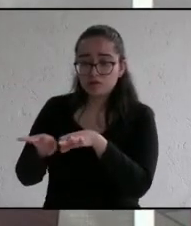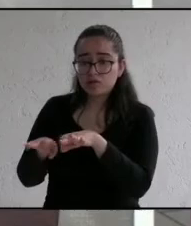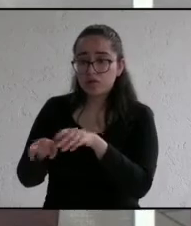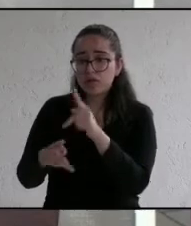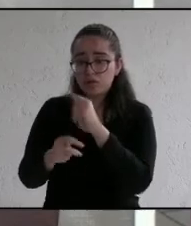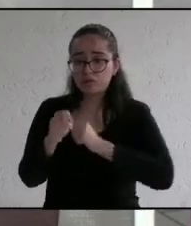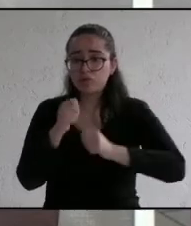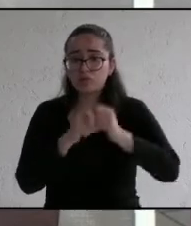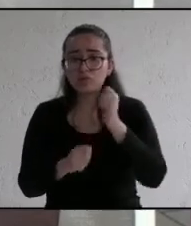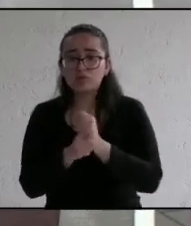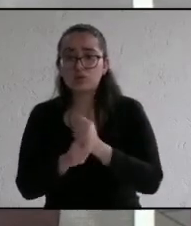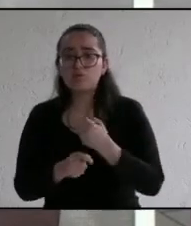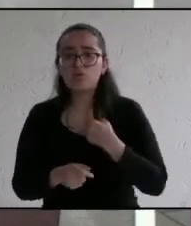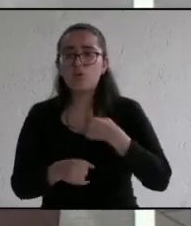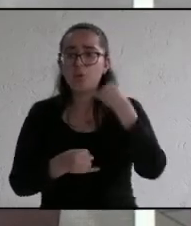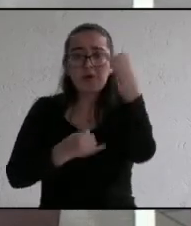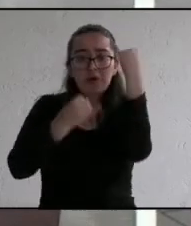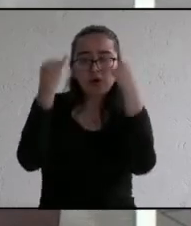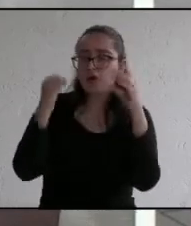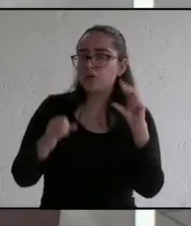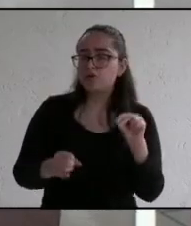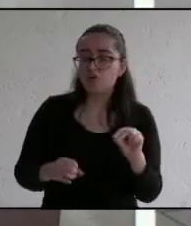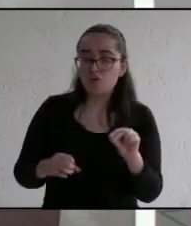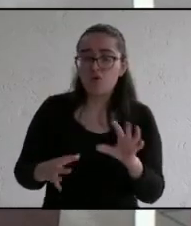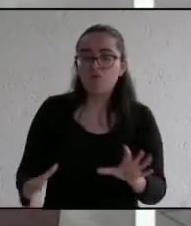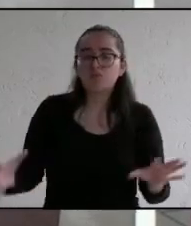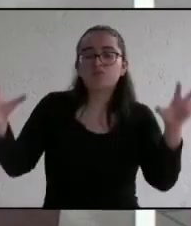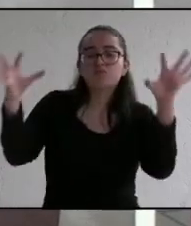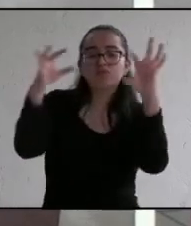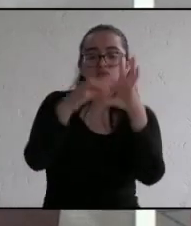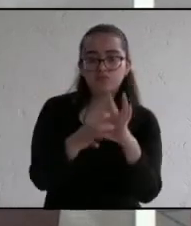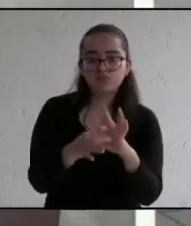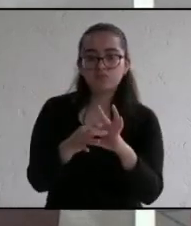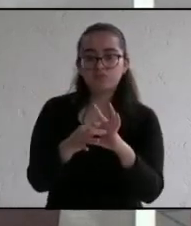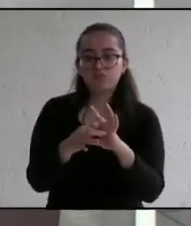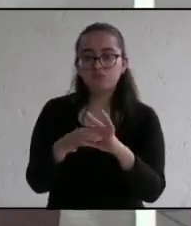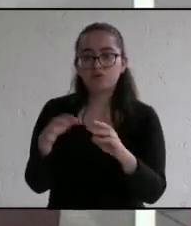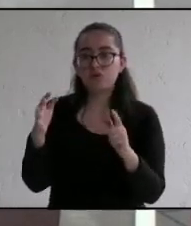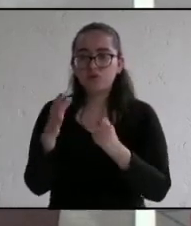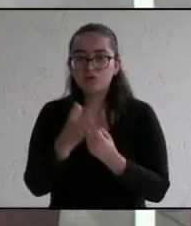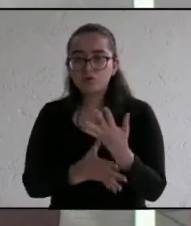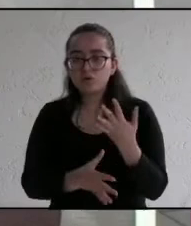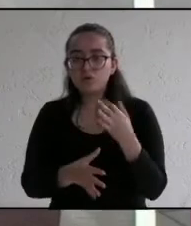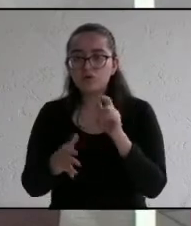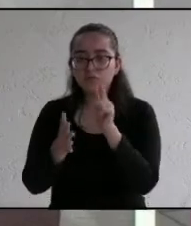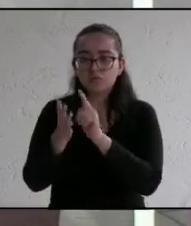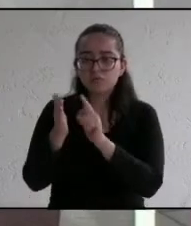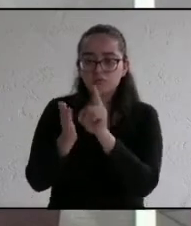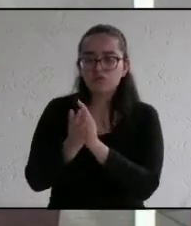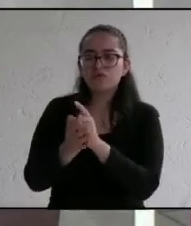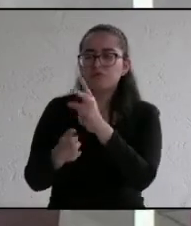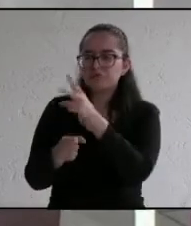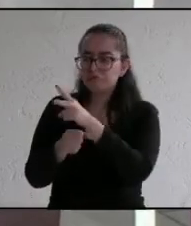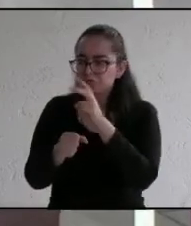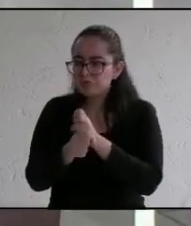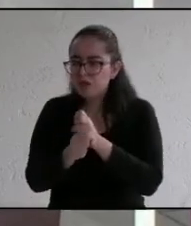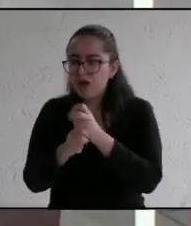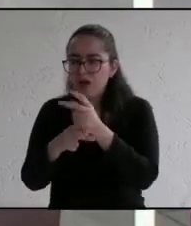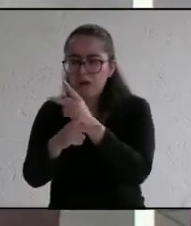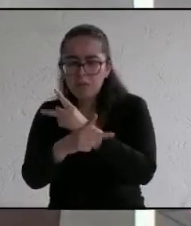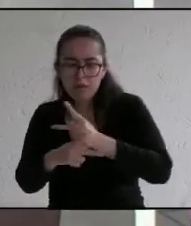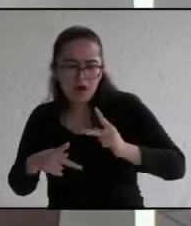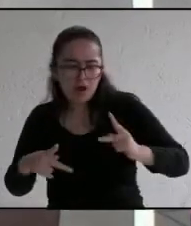y no por ocurrencia sino de la mano con ellos para hacer todas estas reformas también lo invito a visitar la playa de Villarrica